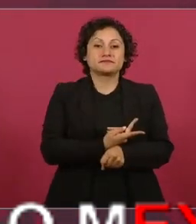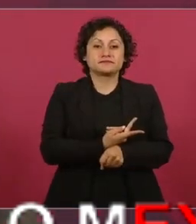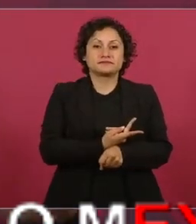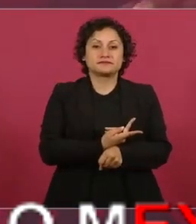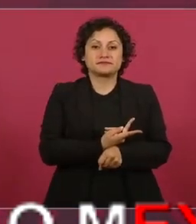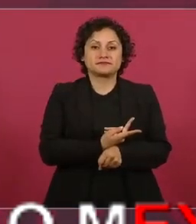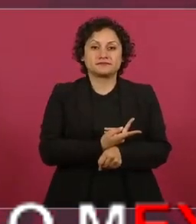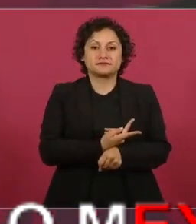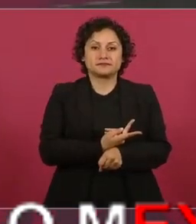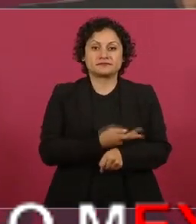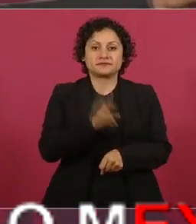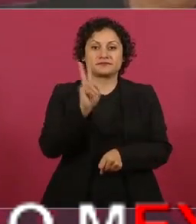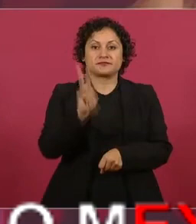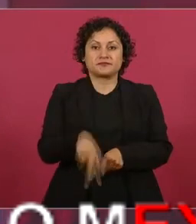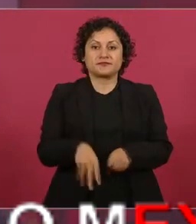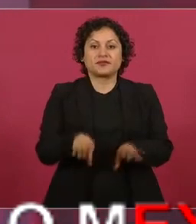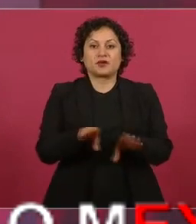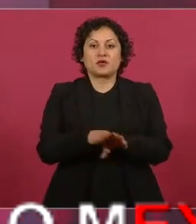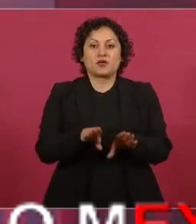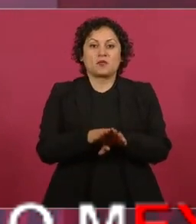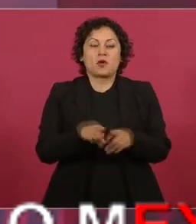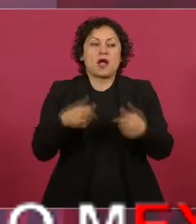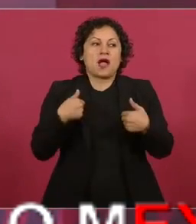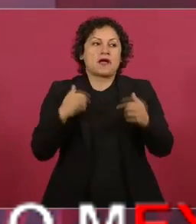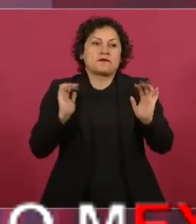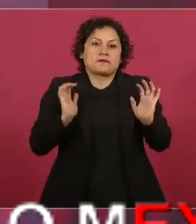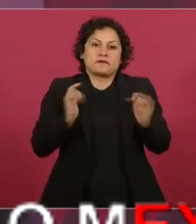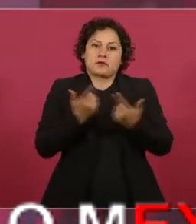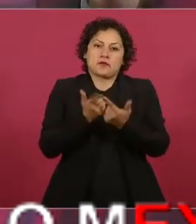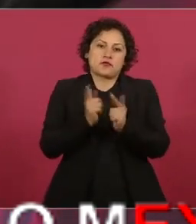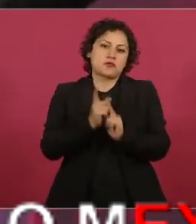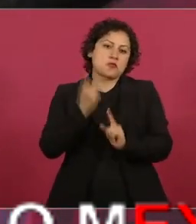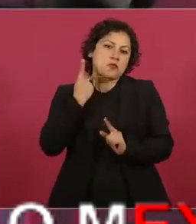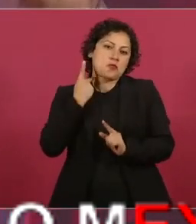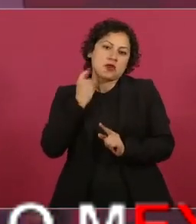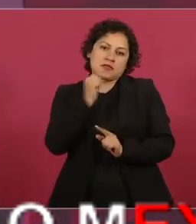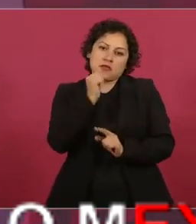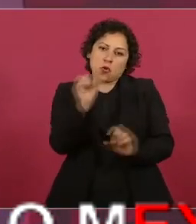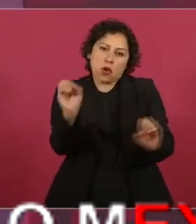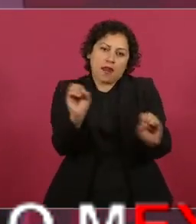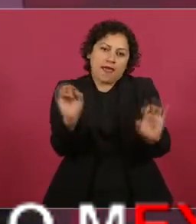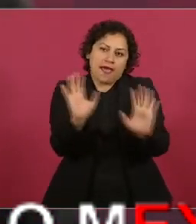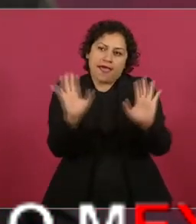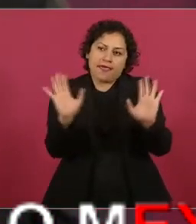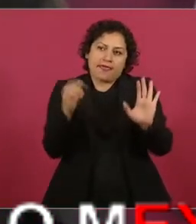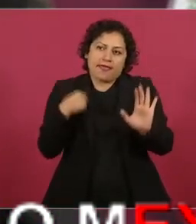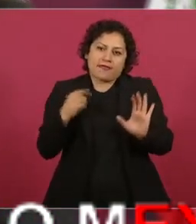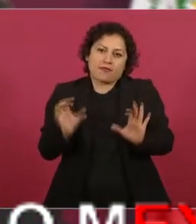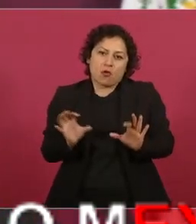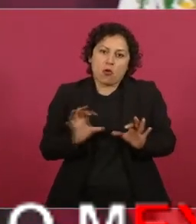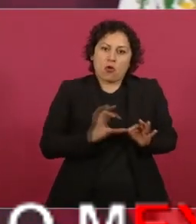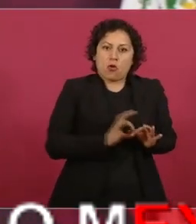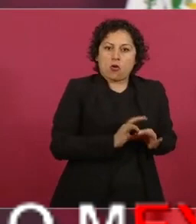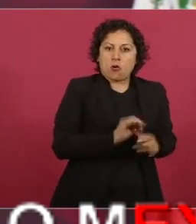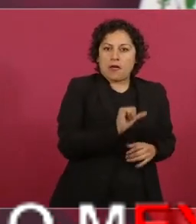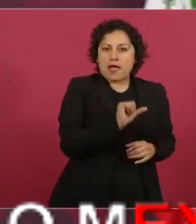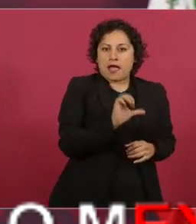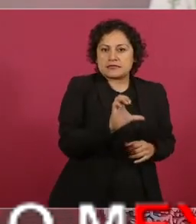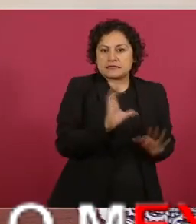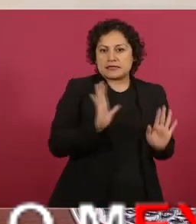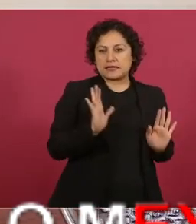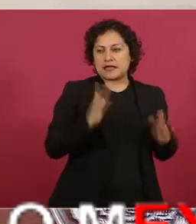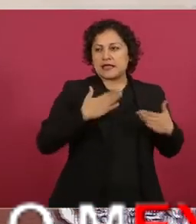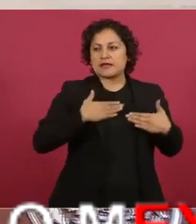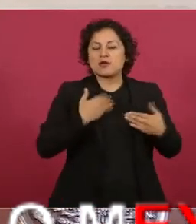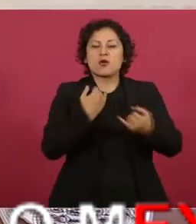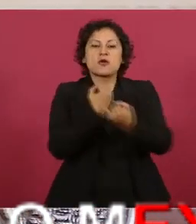yo no estoy con ningún partido yo soy de la sociedad civil yo soy independiente